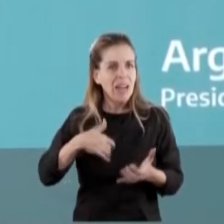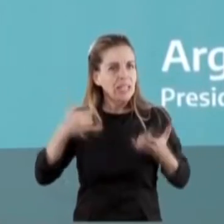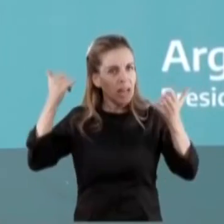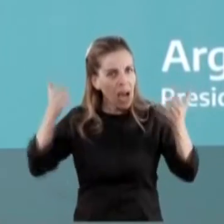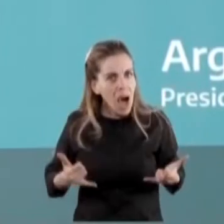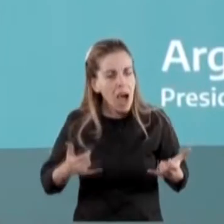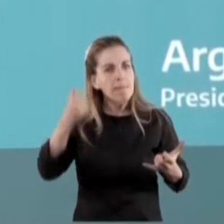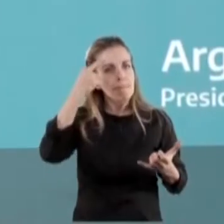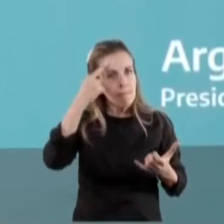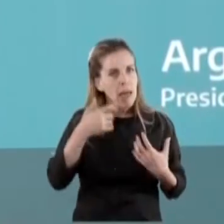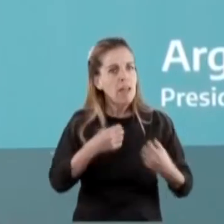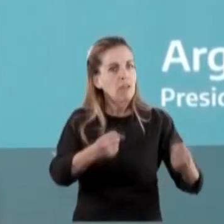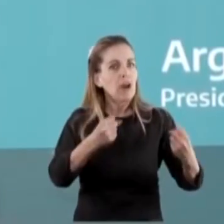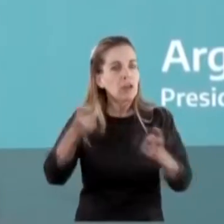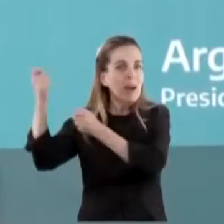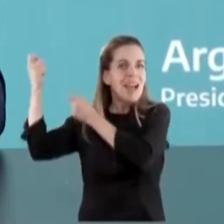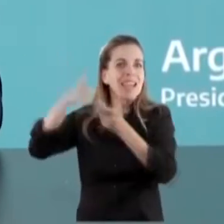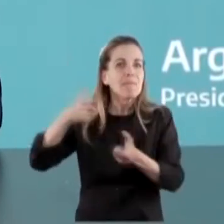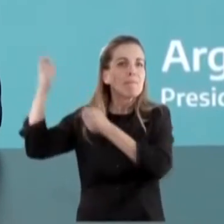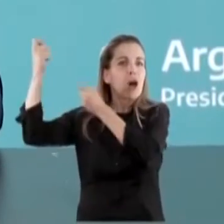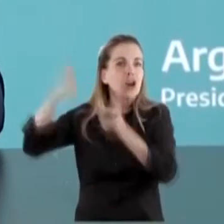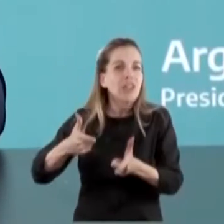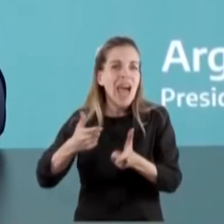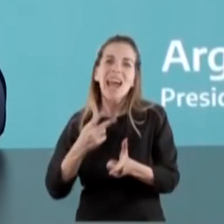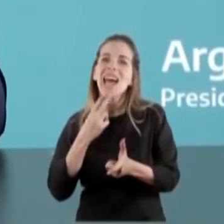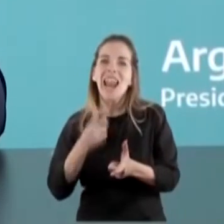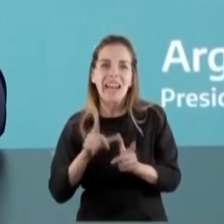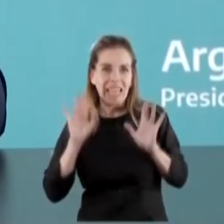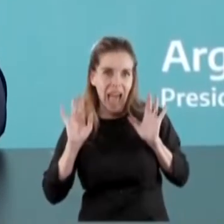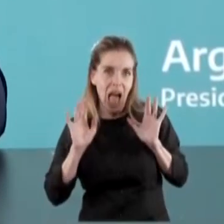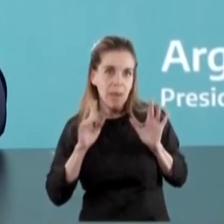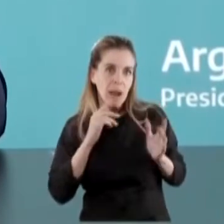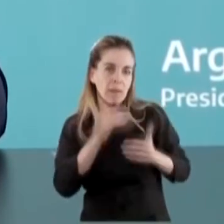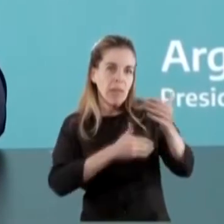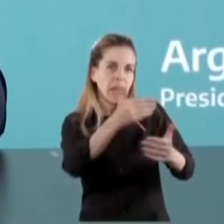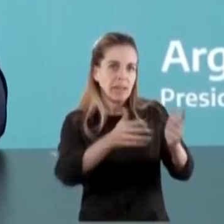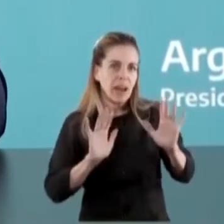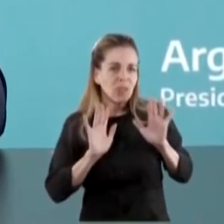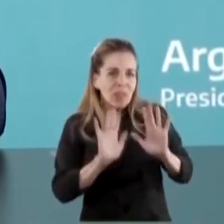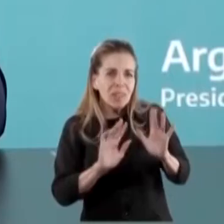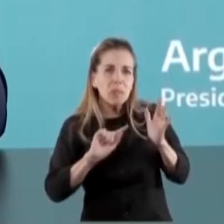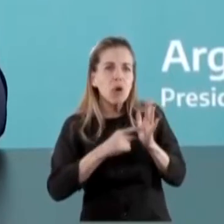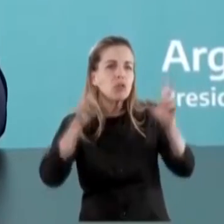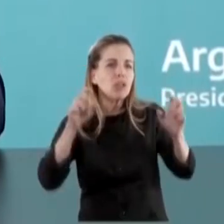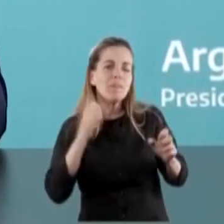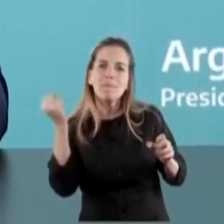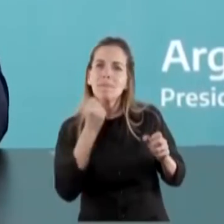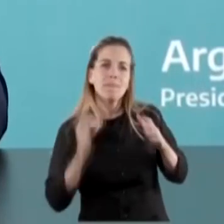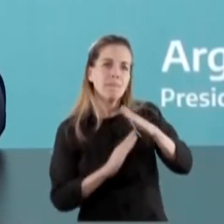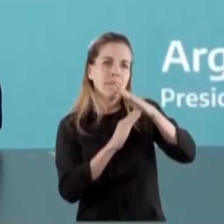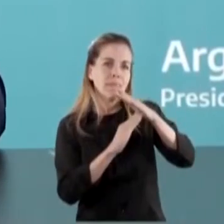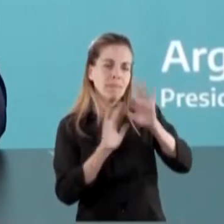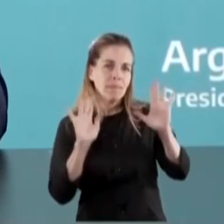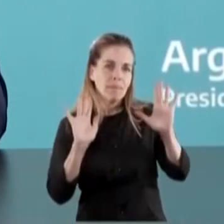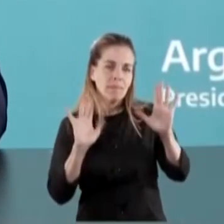importar energía y asegurar el desarrollo. Por eso es que estamos priorizando. Esa es la palabra correcta, digamos.